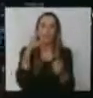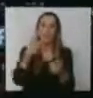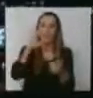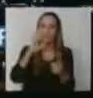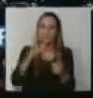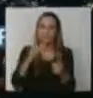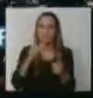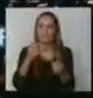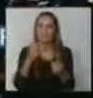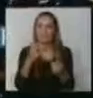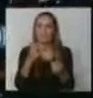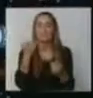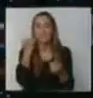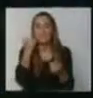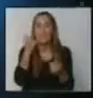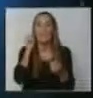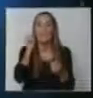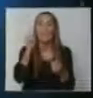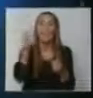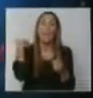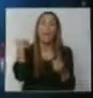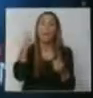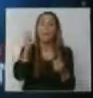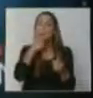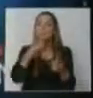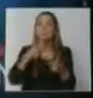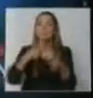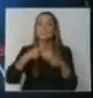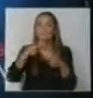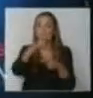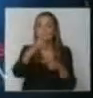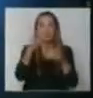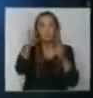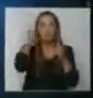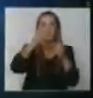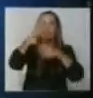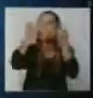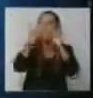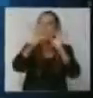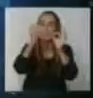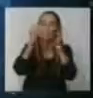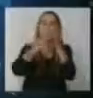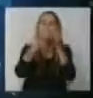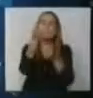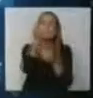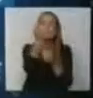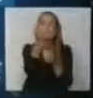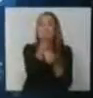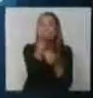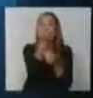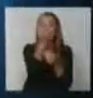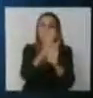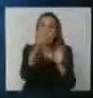gran cantidad de gas que consumimos con el calefón en piloto. Bueno, que uno piensa que está en piloto y no consume nada, 0